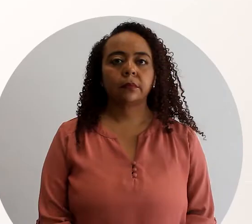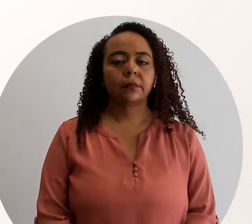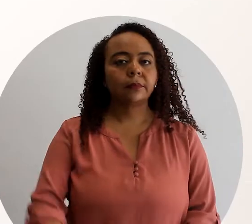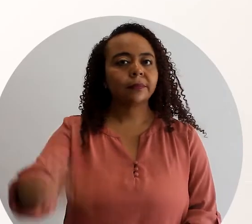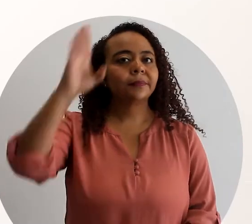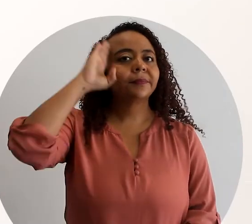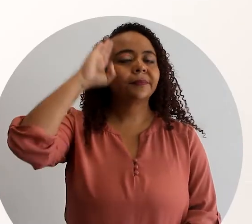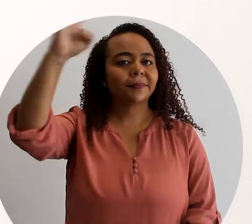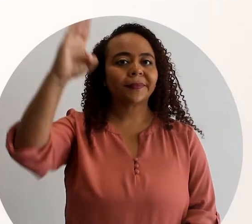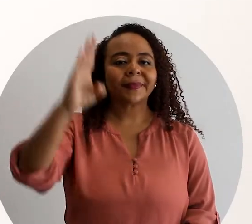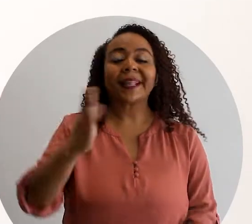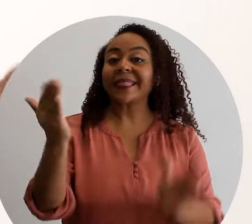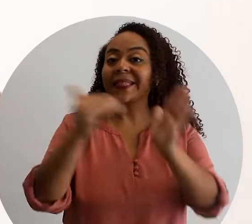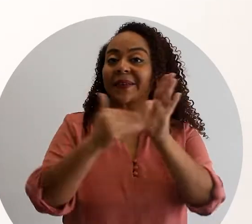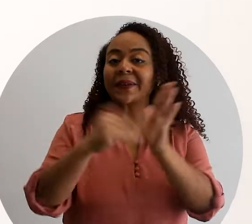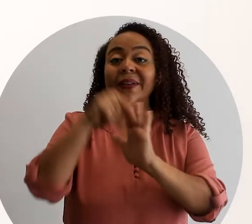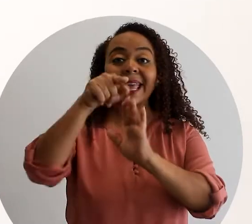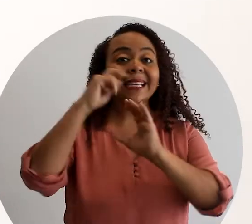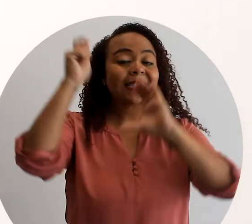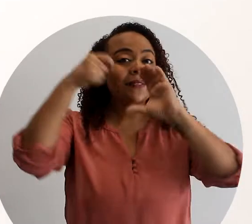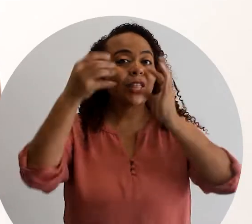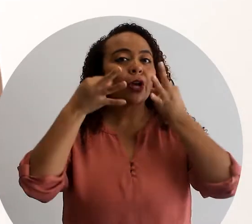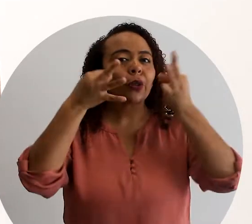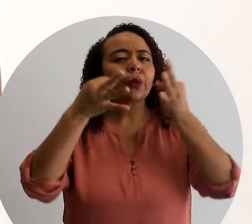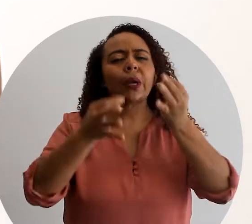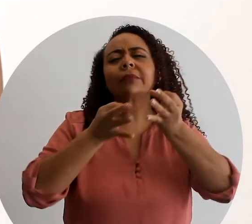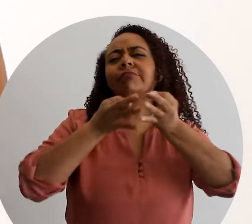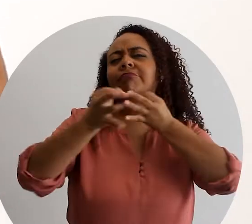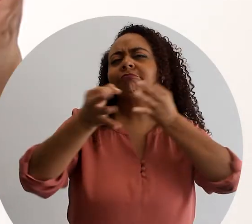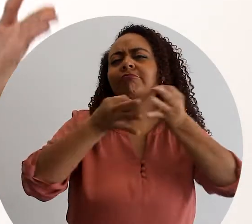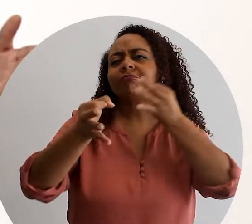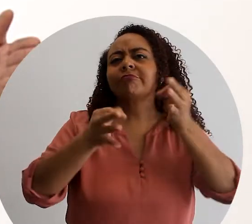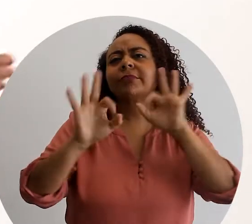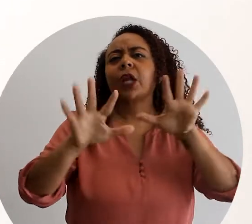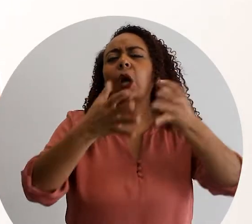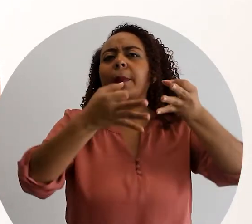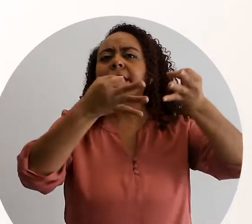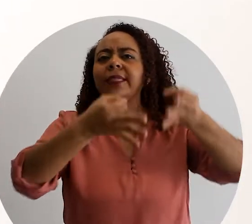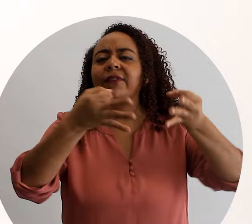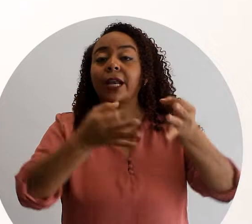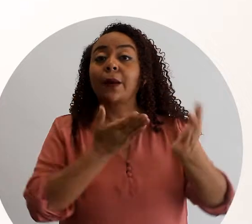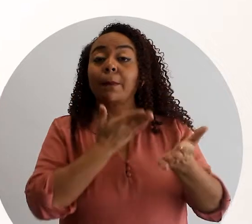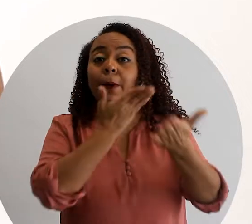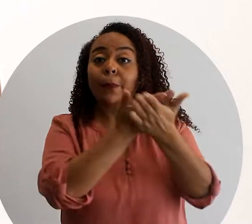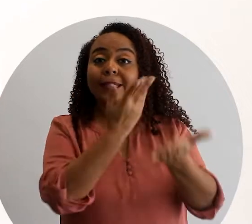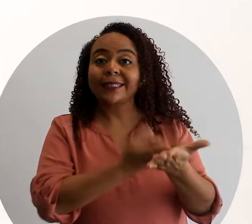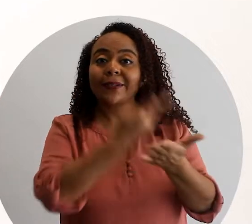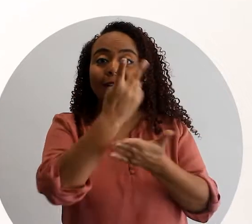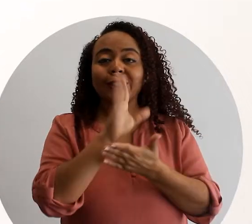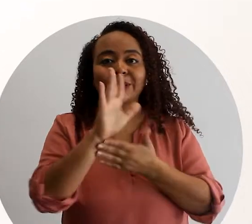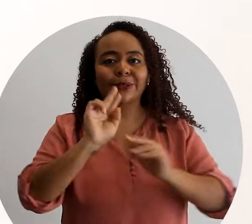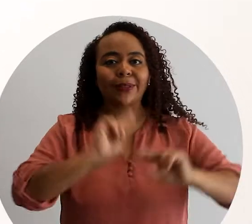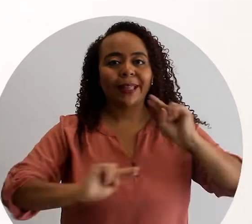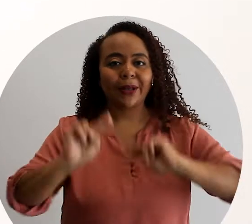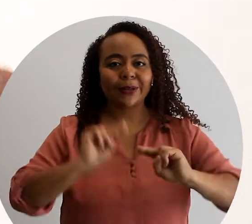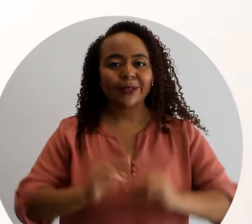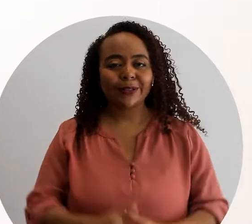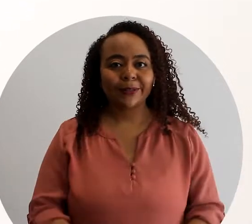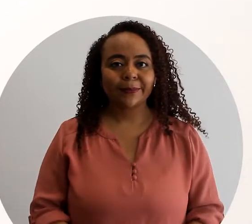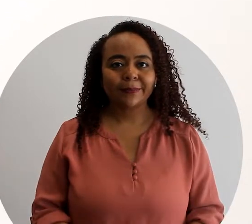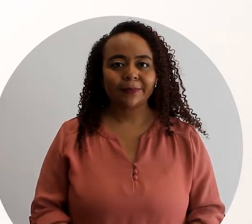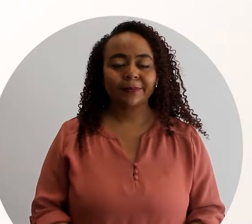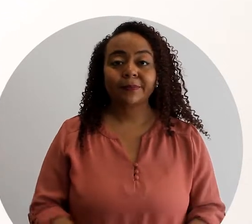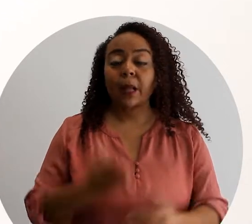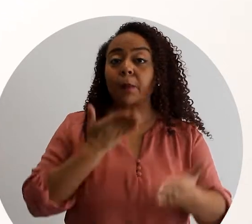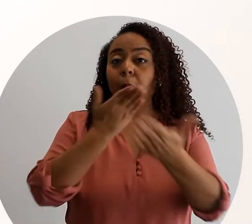Hola de nuevo, en este video tutorial les explicaremos cómo definir la propuesta de valor de sus negocios. Una